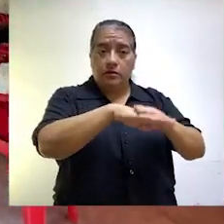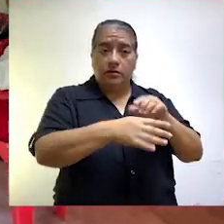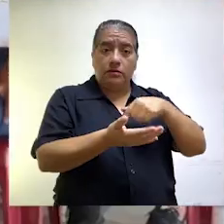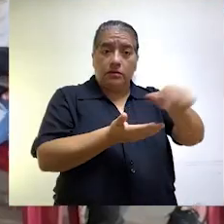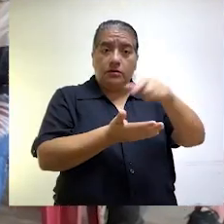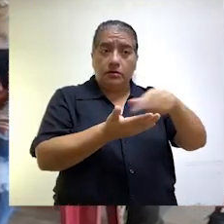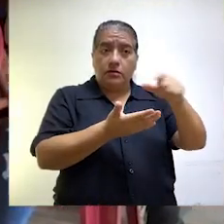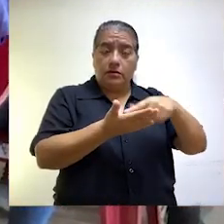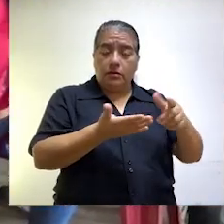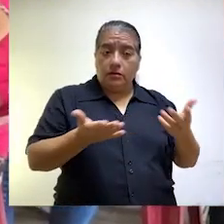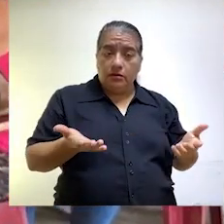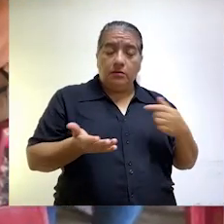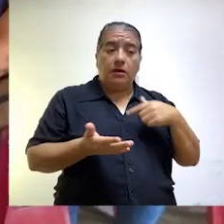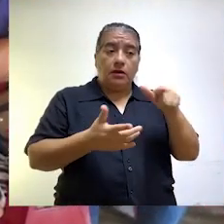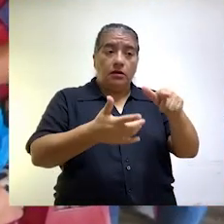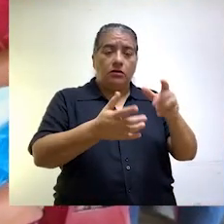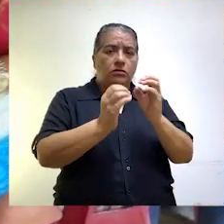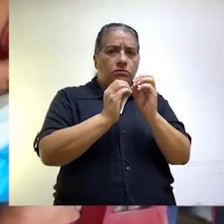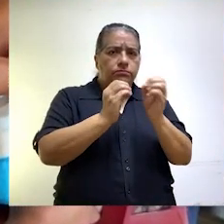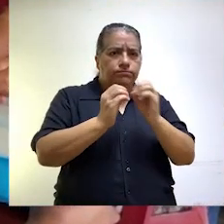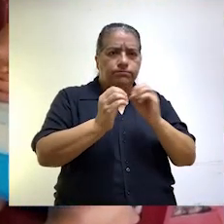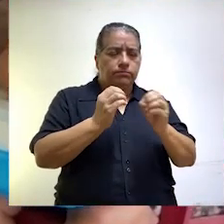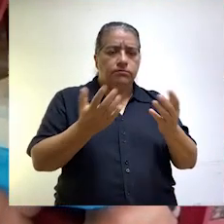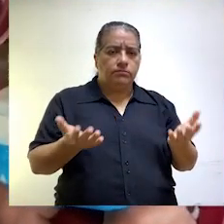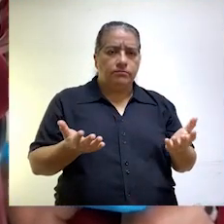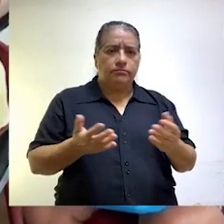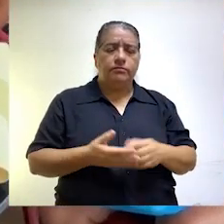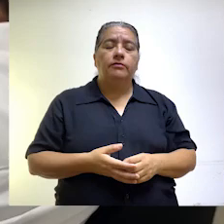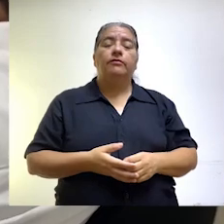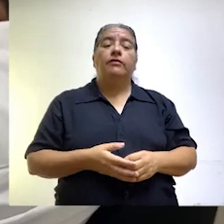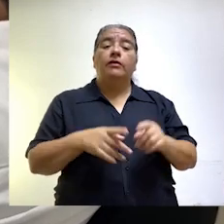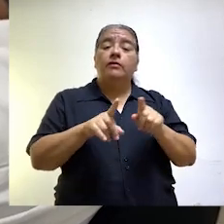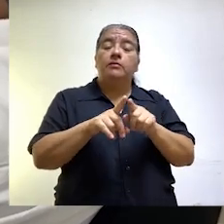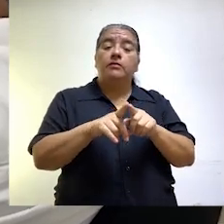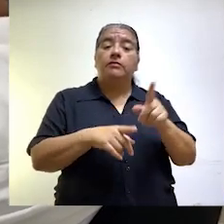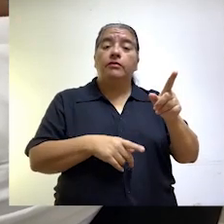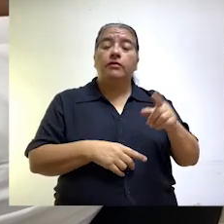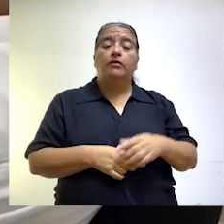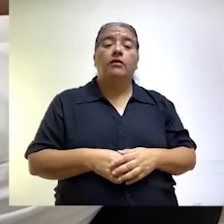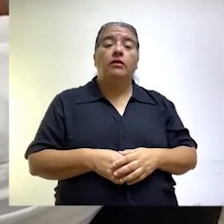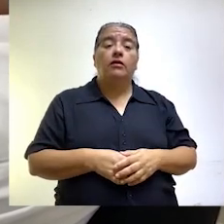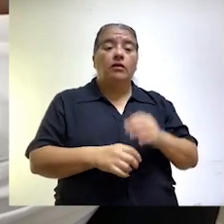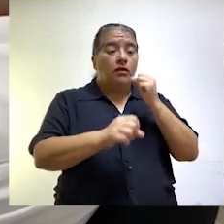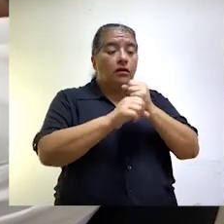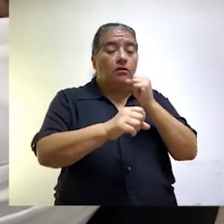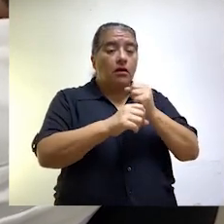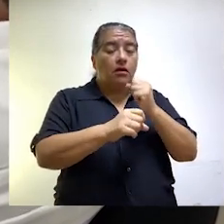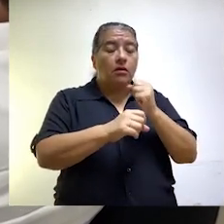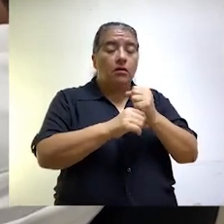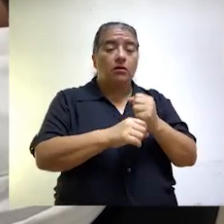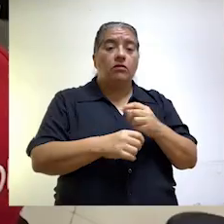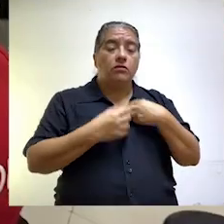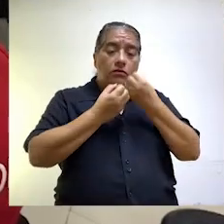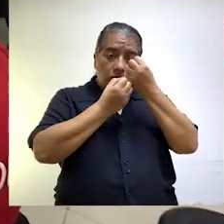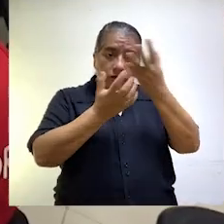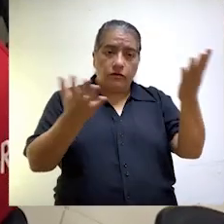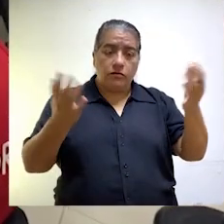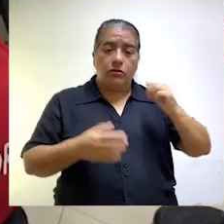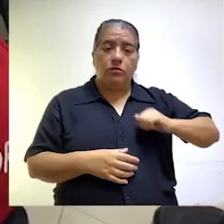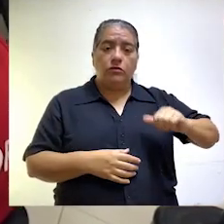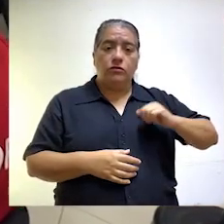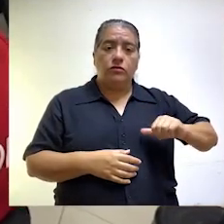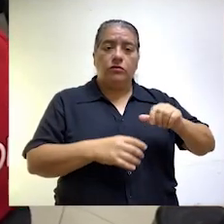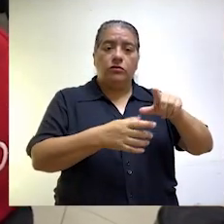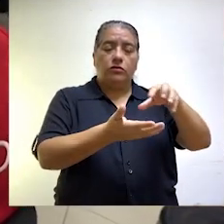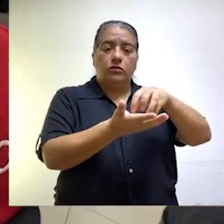notificados de estas alertas para que adopten las acciones oportunas. De igual forma, como parte de la jornada de trabajo, se informó